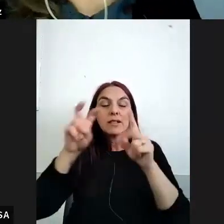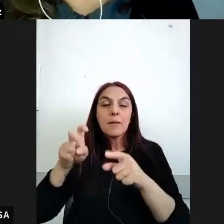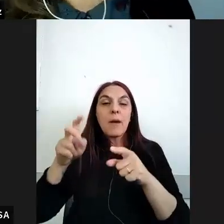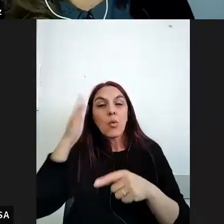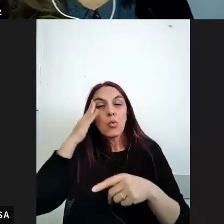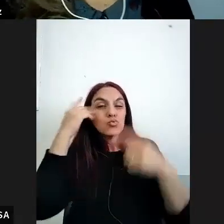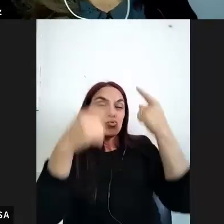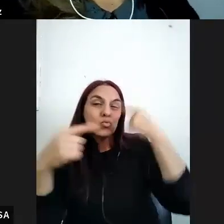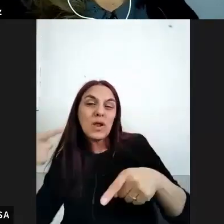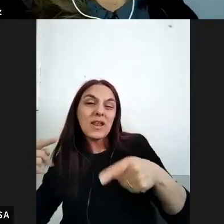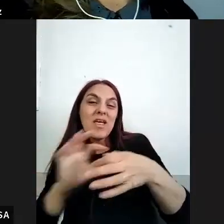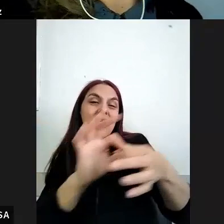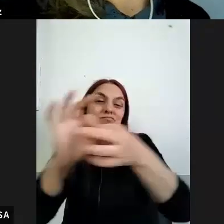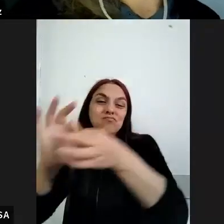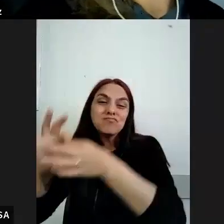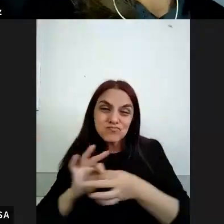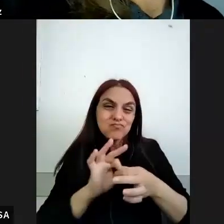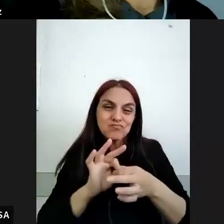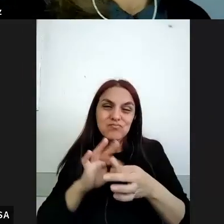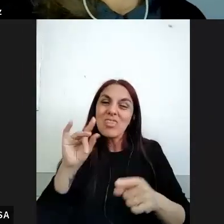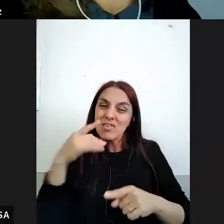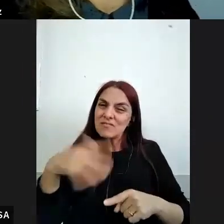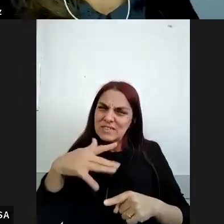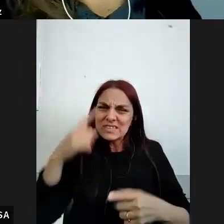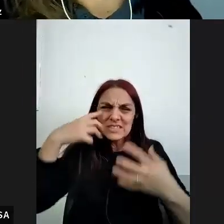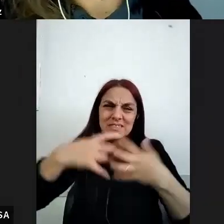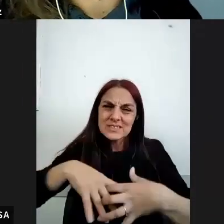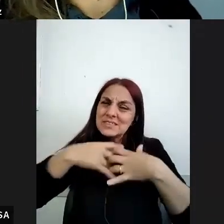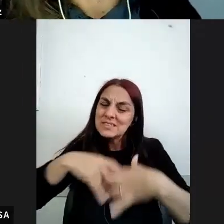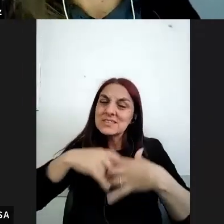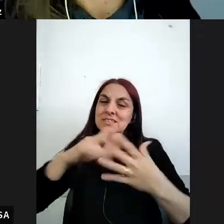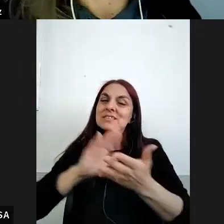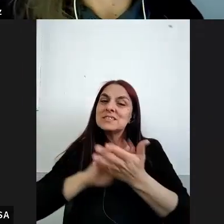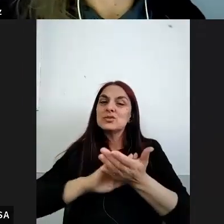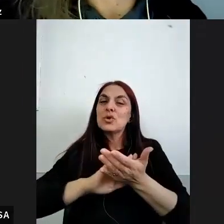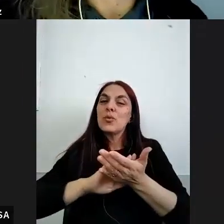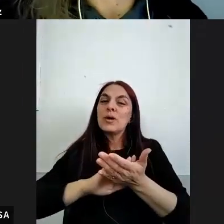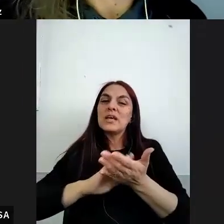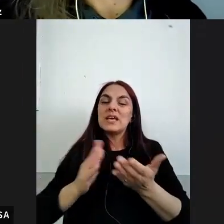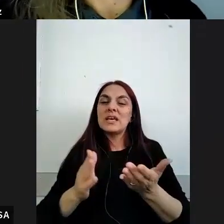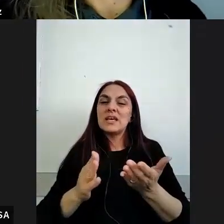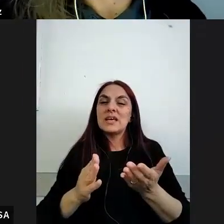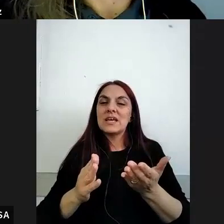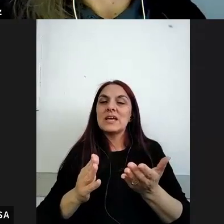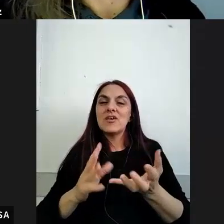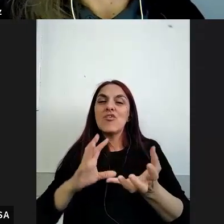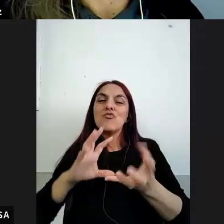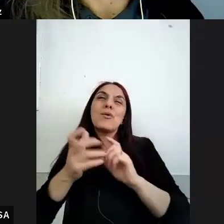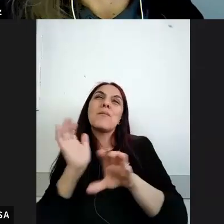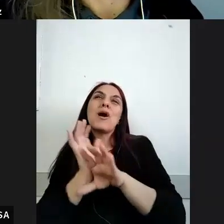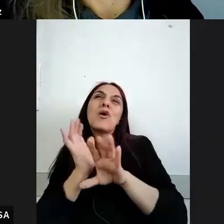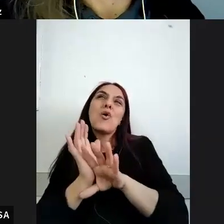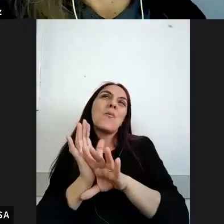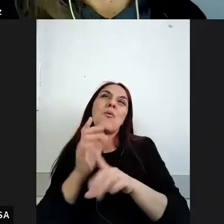crítica y el cuestionamiento justamente a estas estos modos esencialistas de